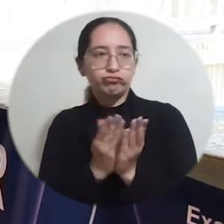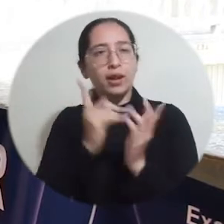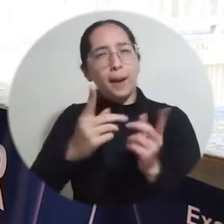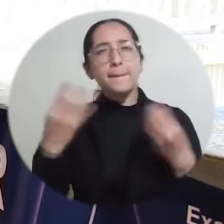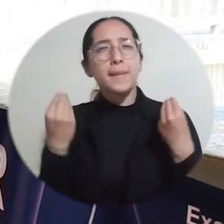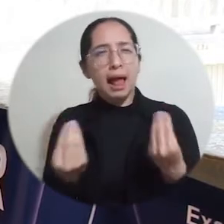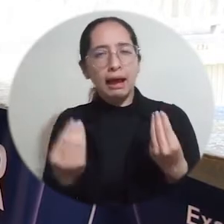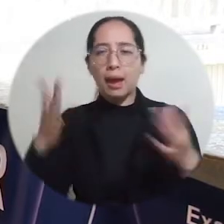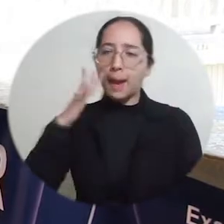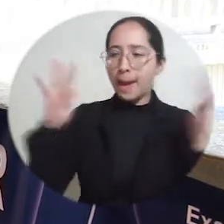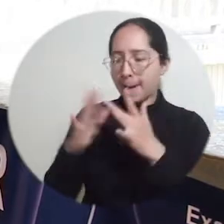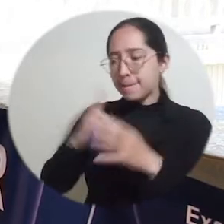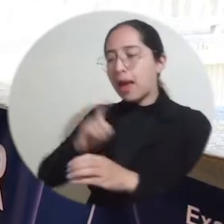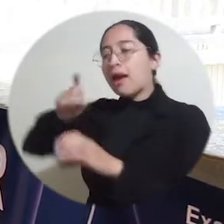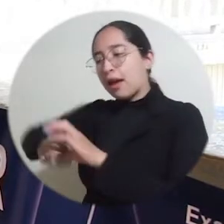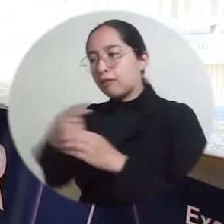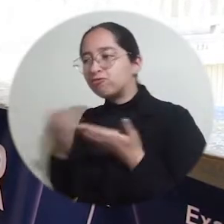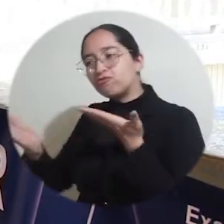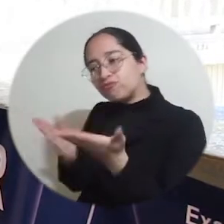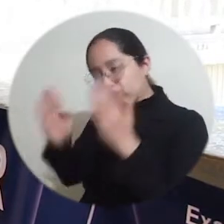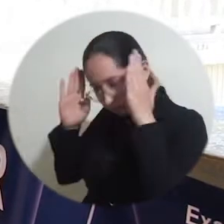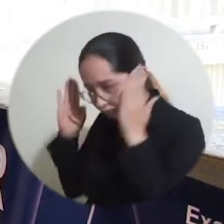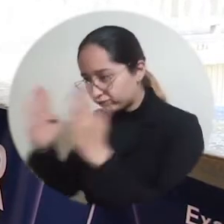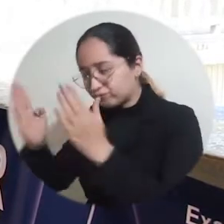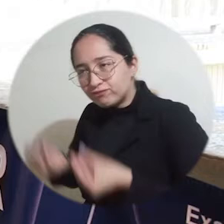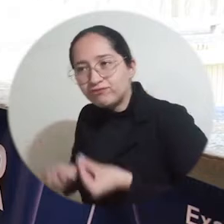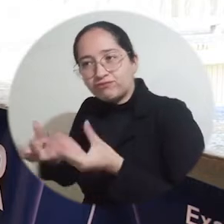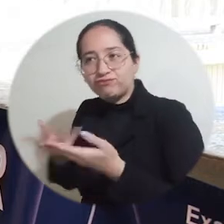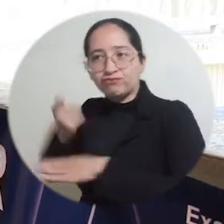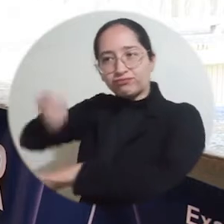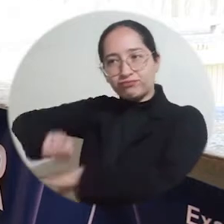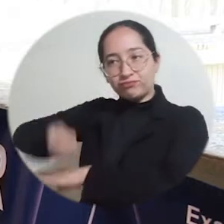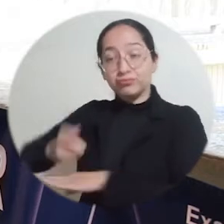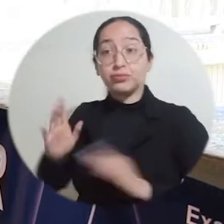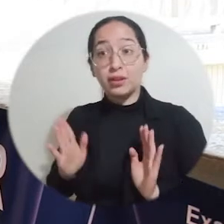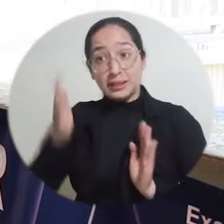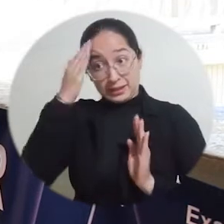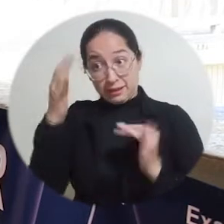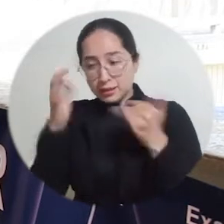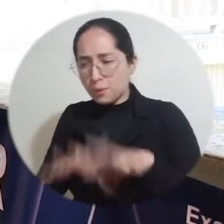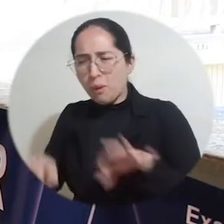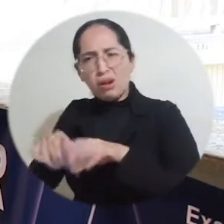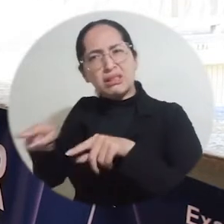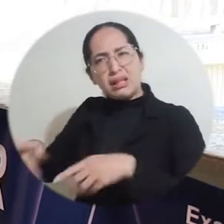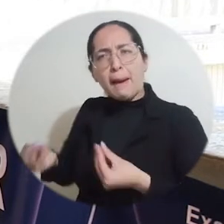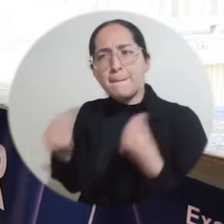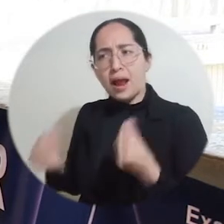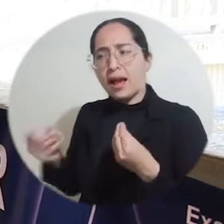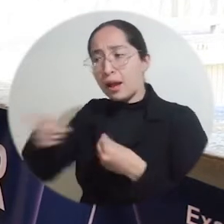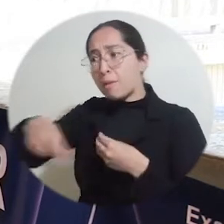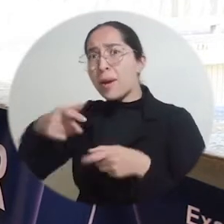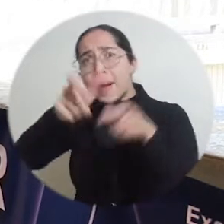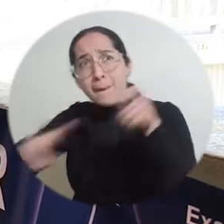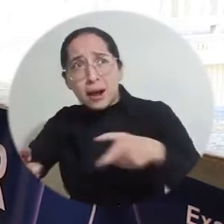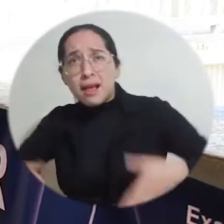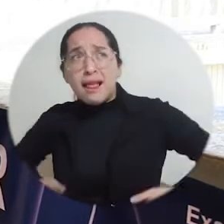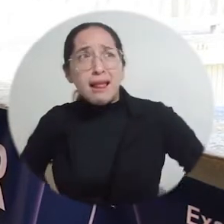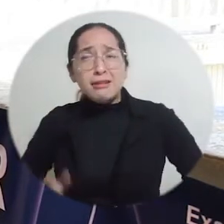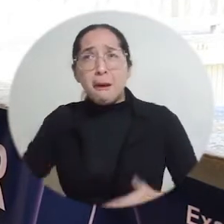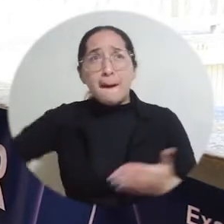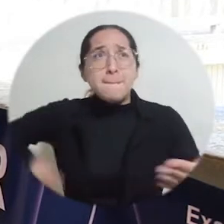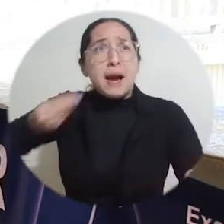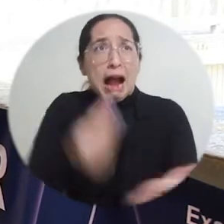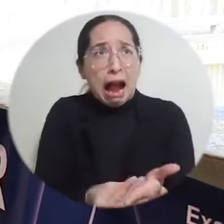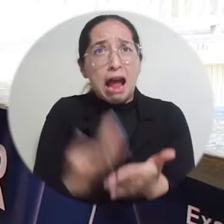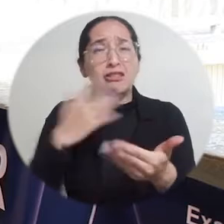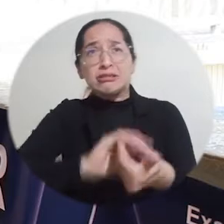promover espacios de atención permanente y personalizada en temas de orientación contable, tributaria y fiscal. Es decir, brindar un acompañamiento,